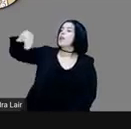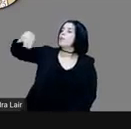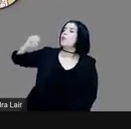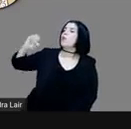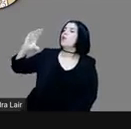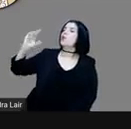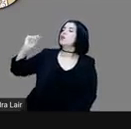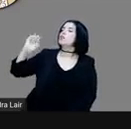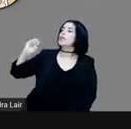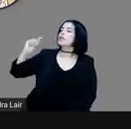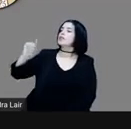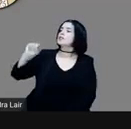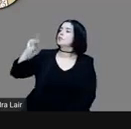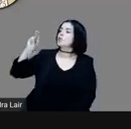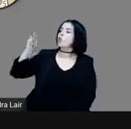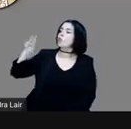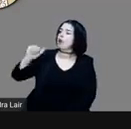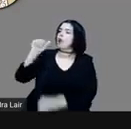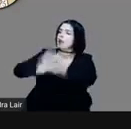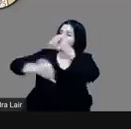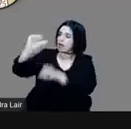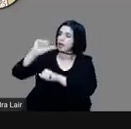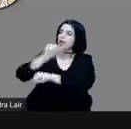eligieron antes, ¿verdad?